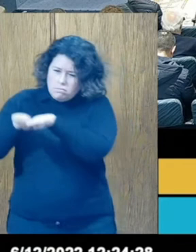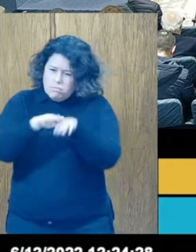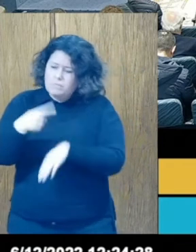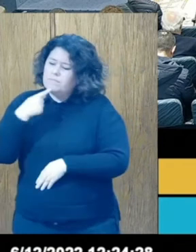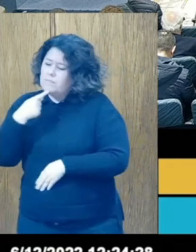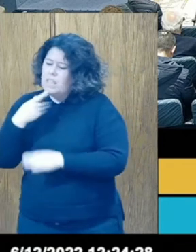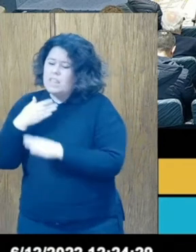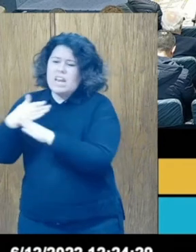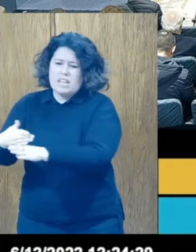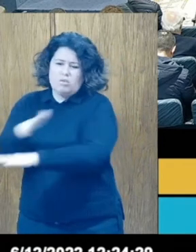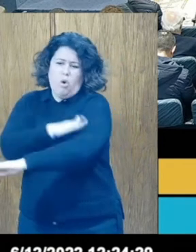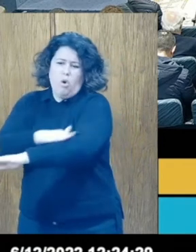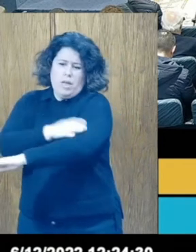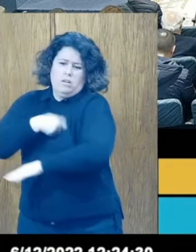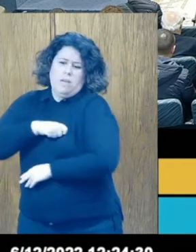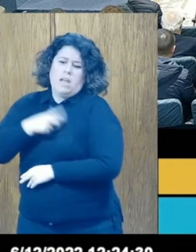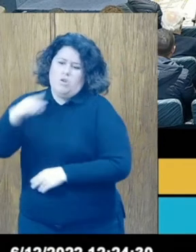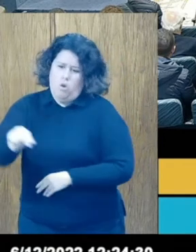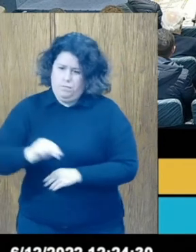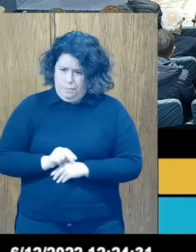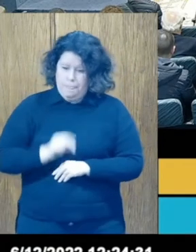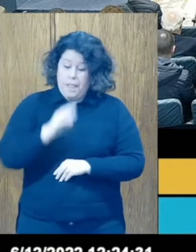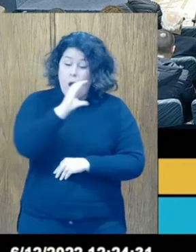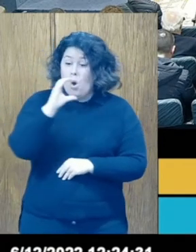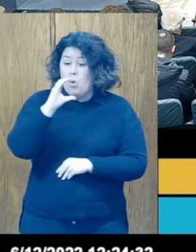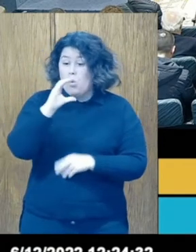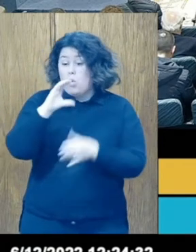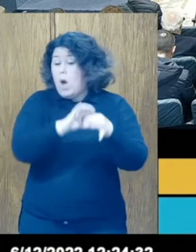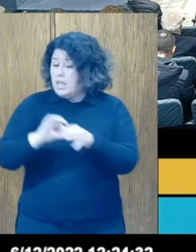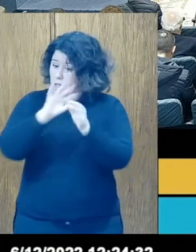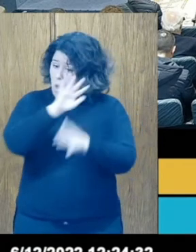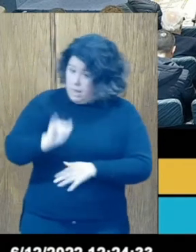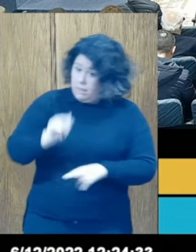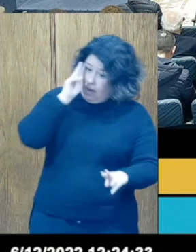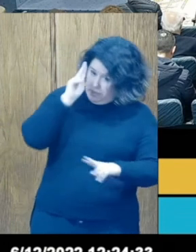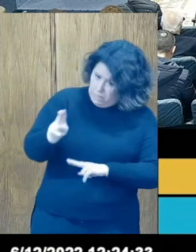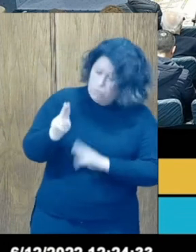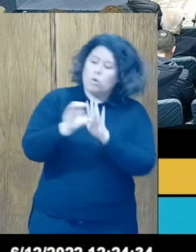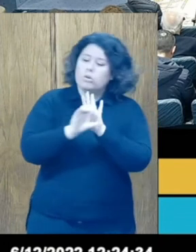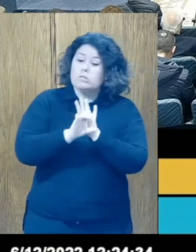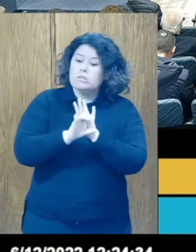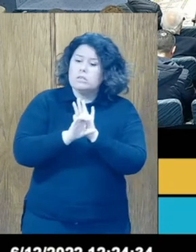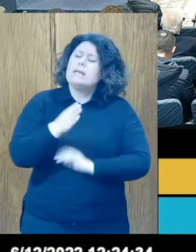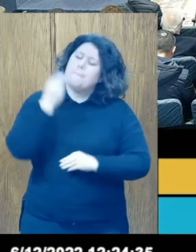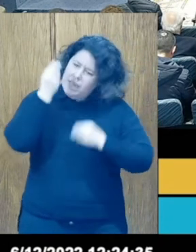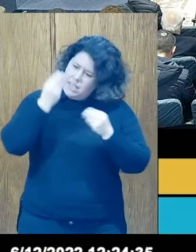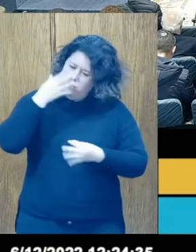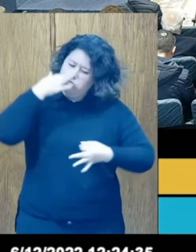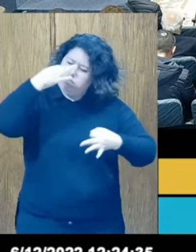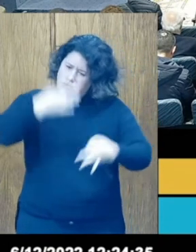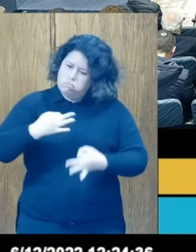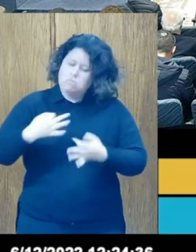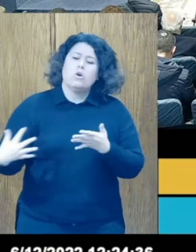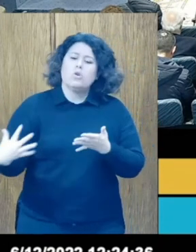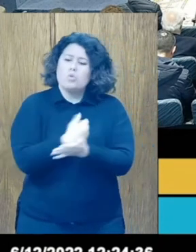Coalición por el Bierzo, siempre desde el respeto a la democracia y a la Constitución, cree firmemente que todo el poder